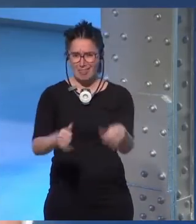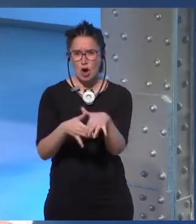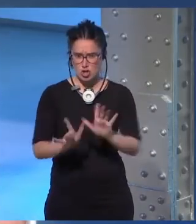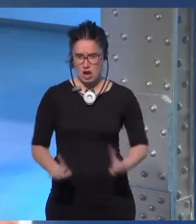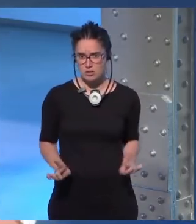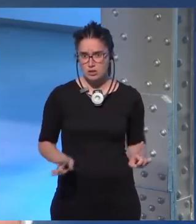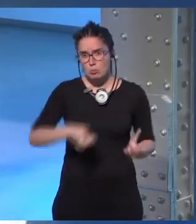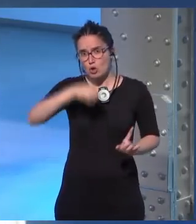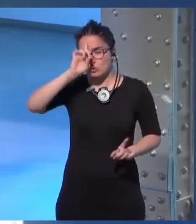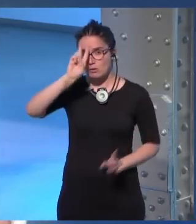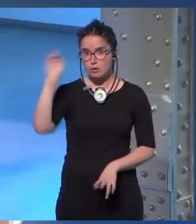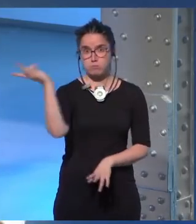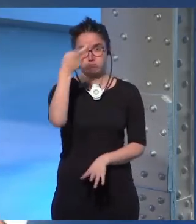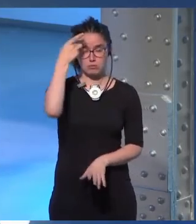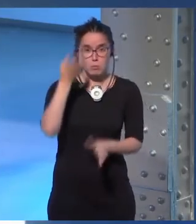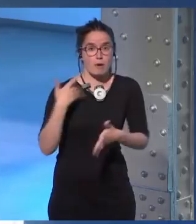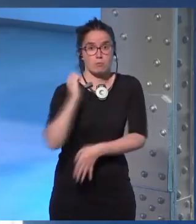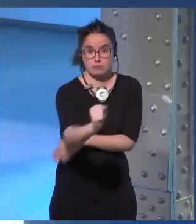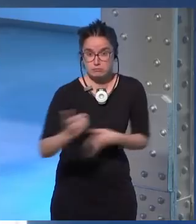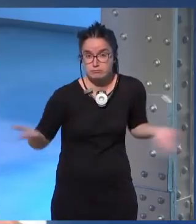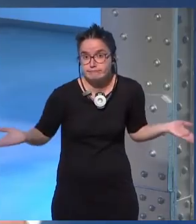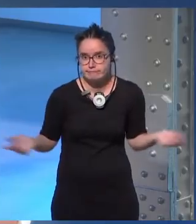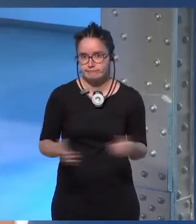sabes cuando se le va a girar la cabeza y te va a matar.